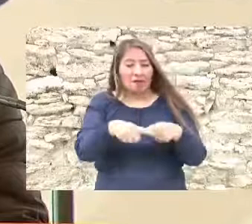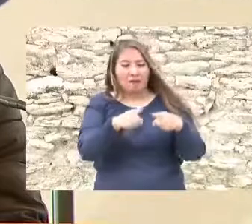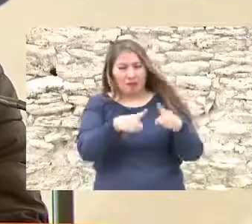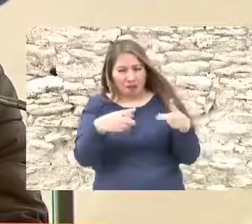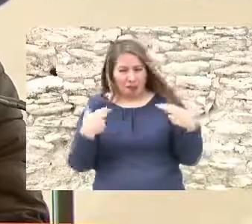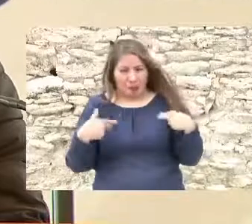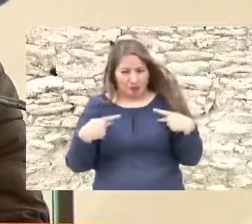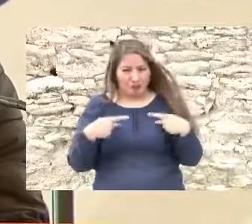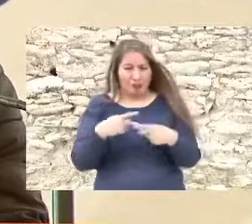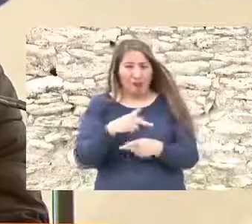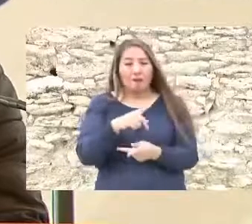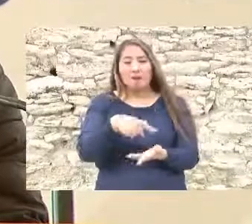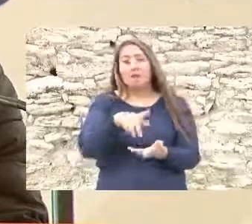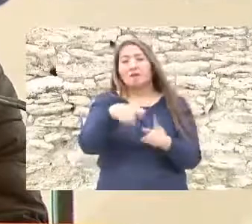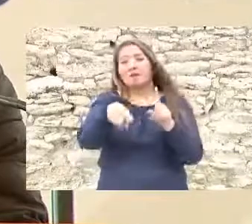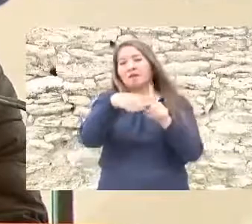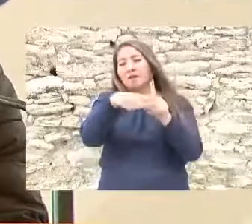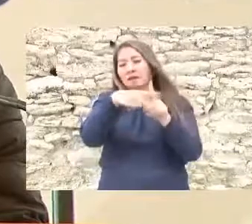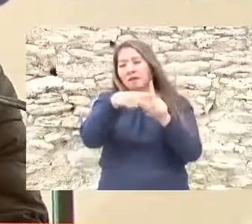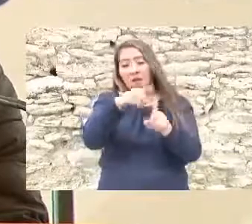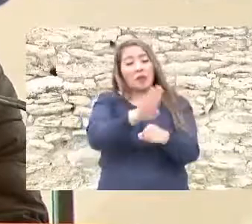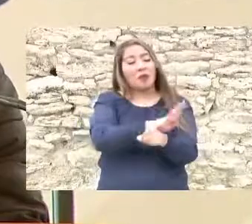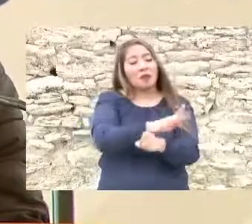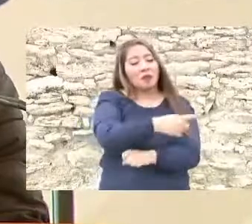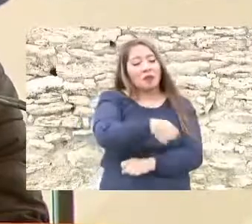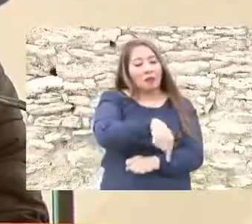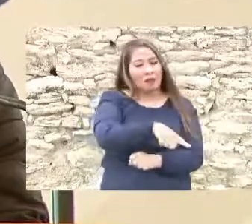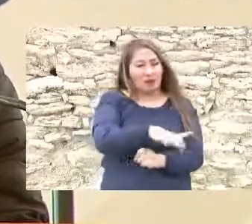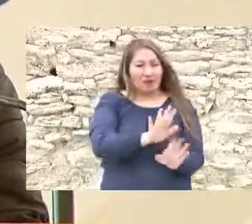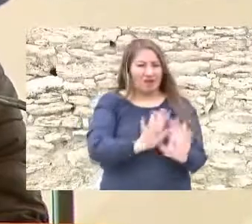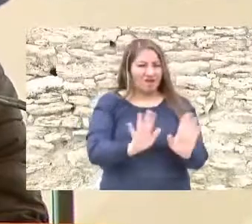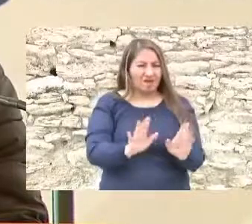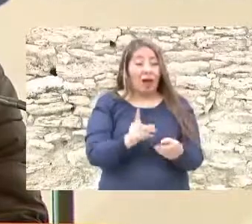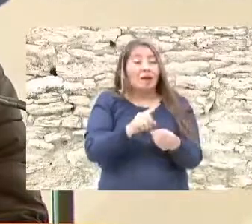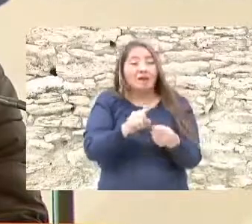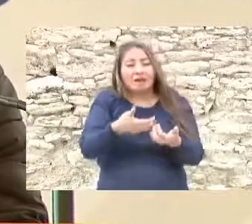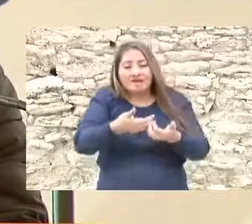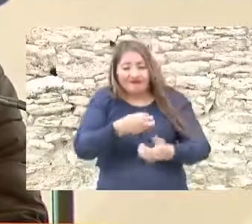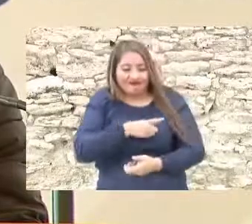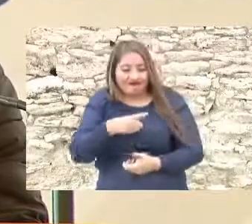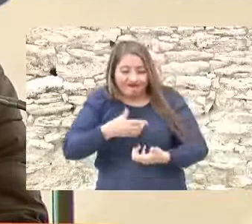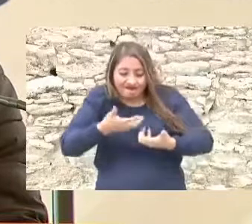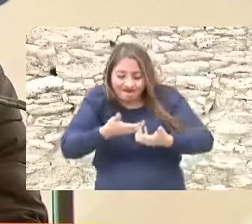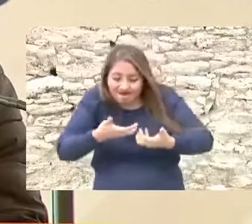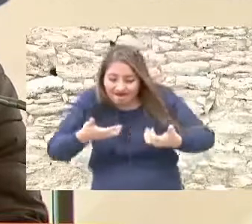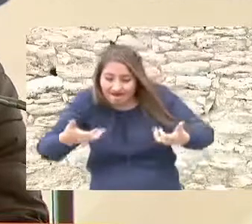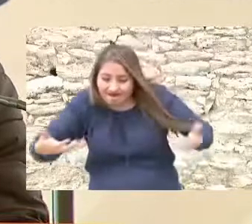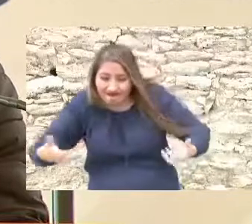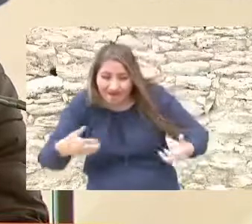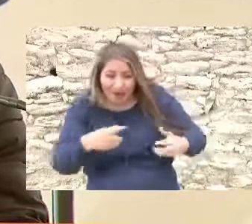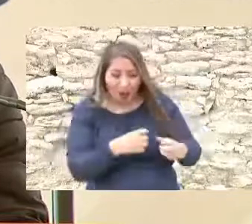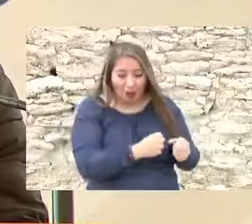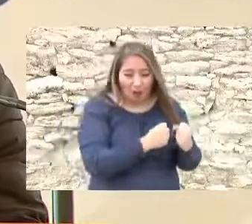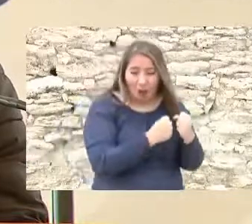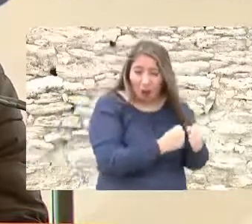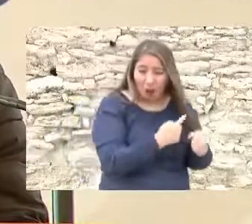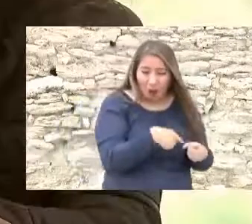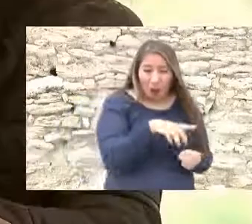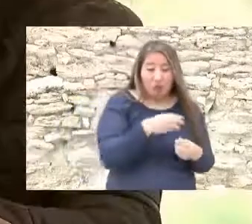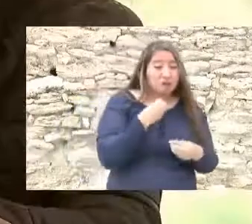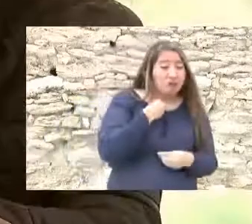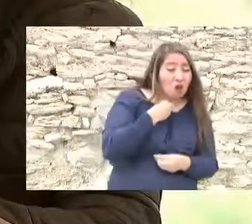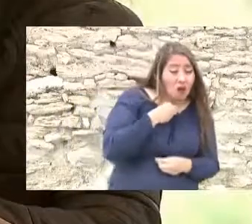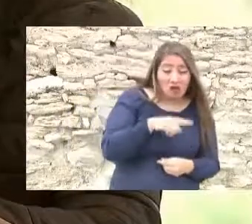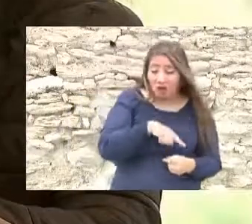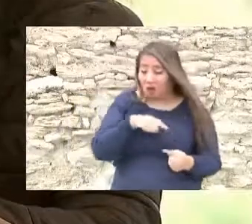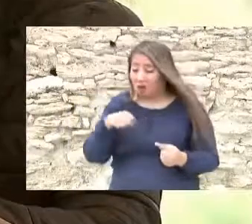los mexicanos a favor del beneficio privado. Debemos separar el poder político del poder económico